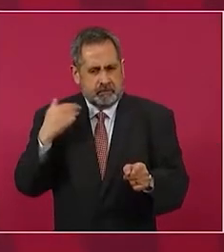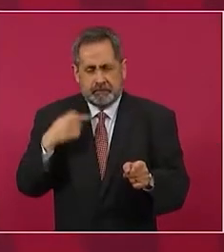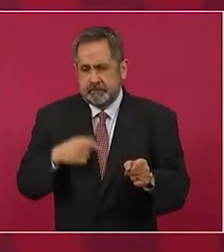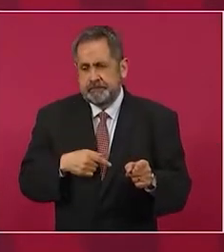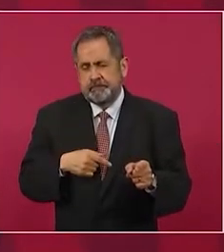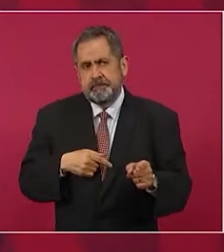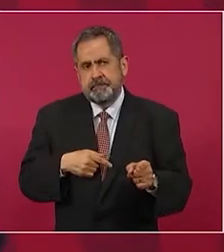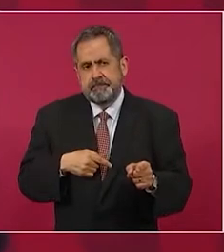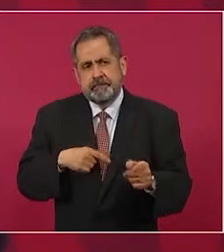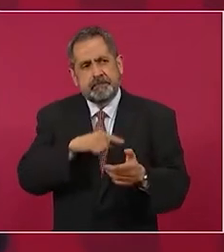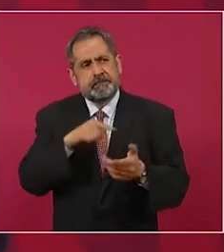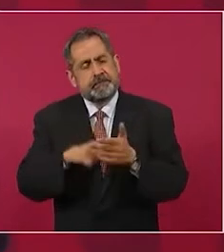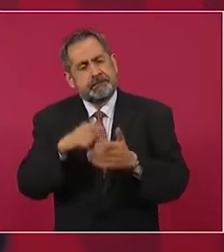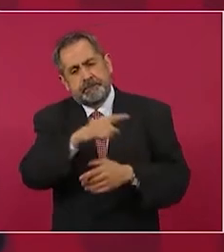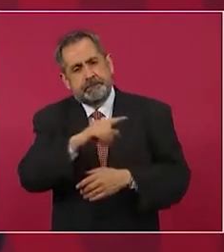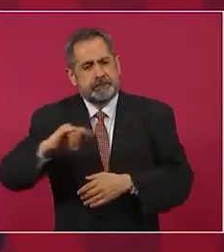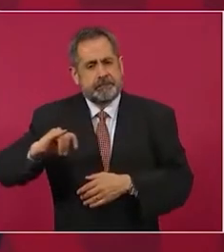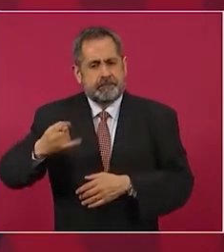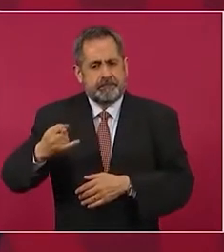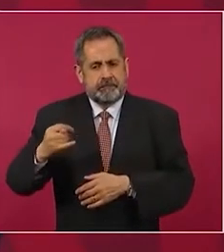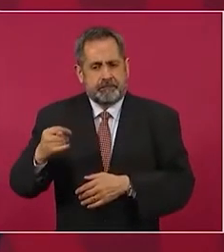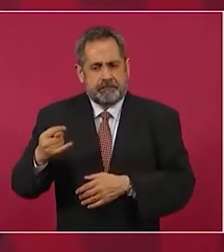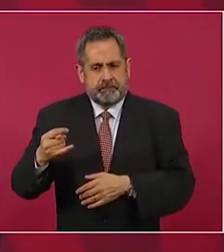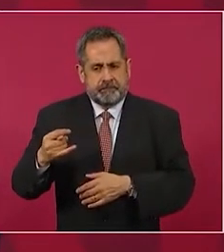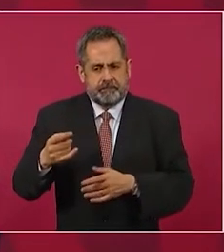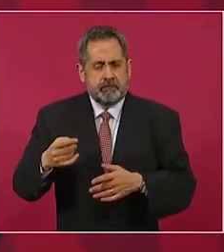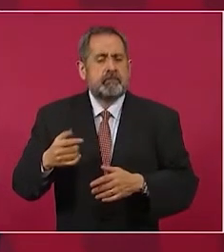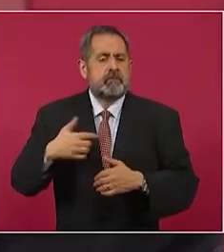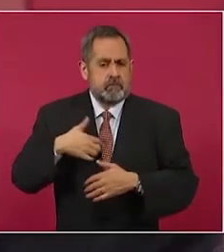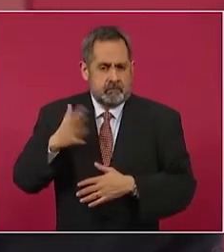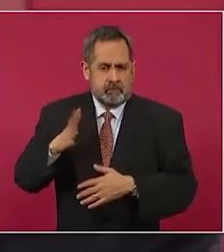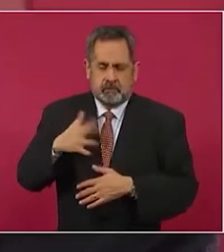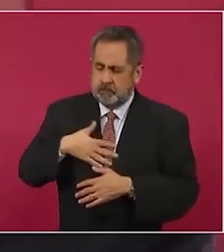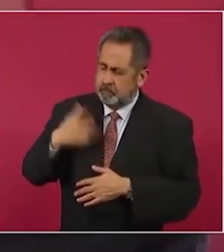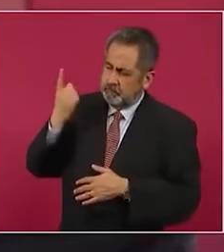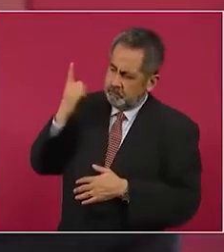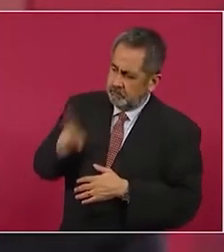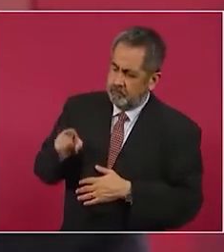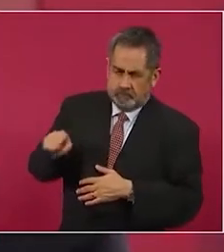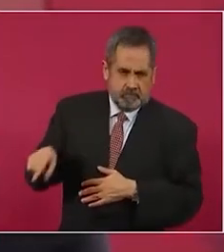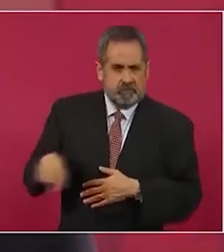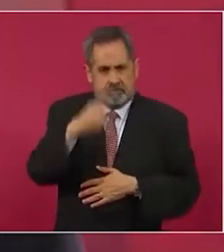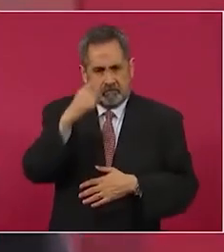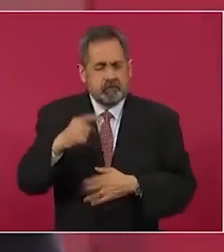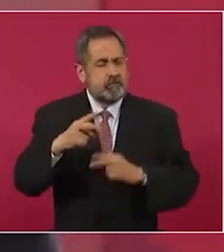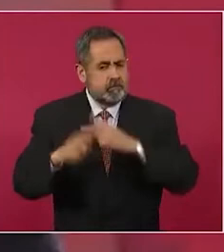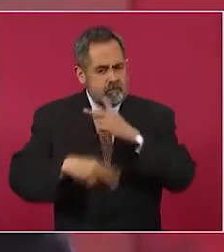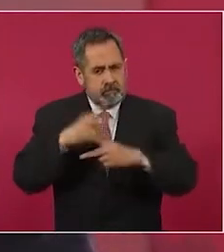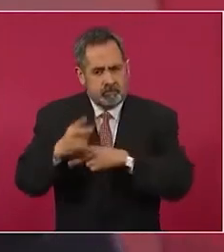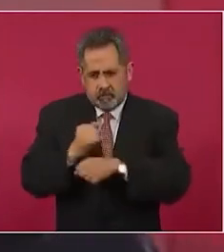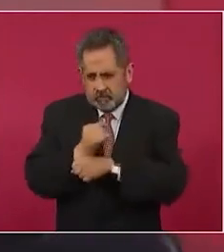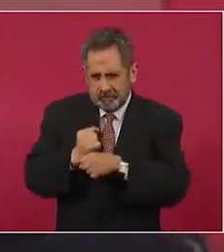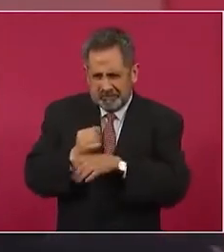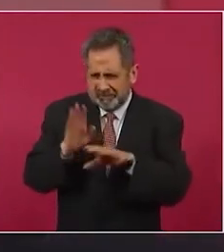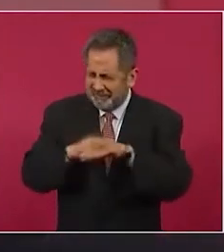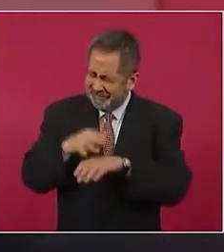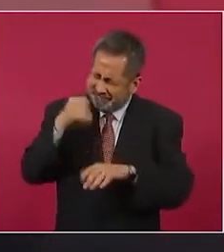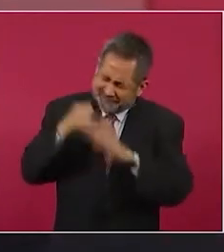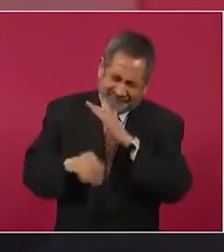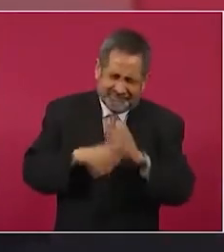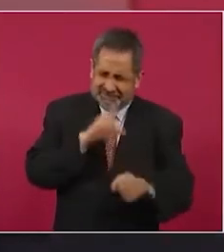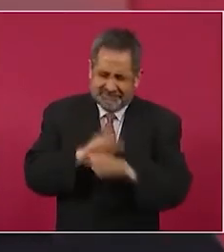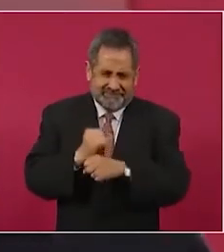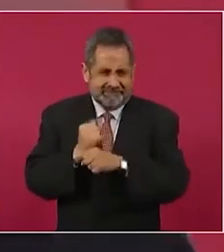en Tijuana, he dado ya instrucciones porque vamos a llevar a cabo una investigación a fondo.